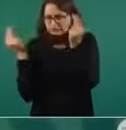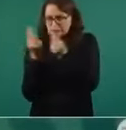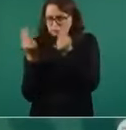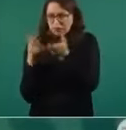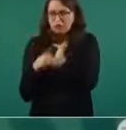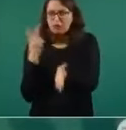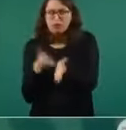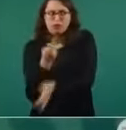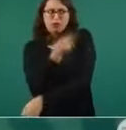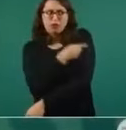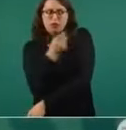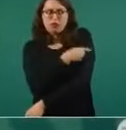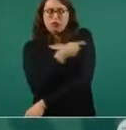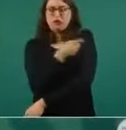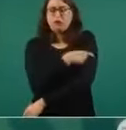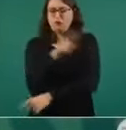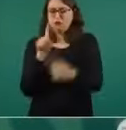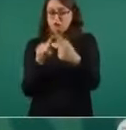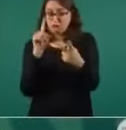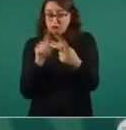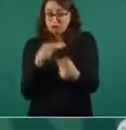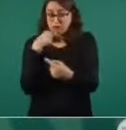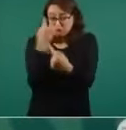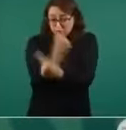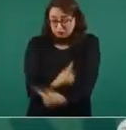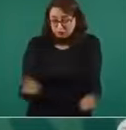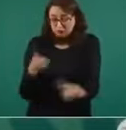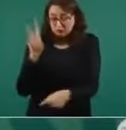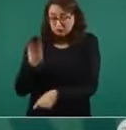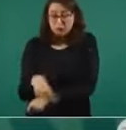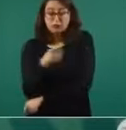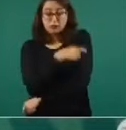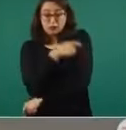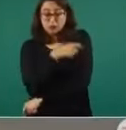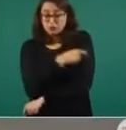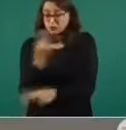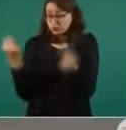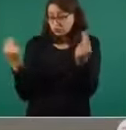Es como cuando se va a comprar algo,